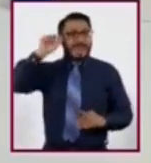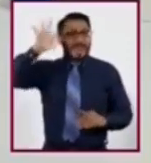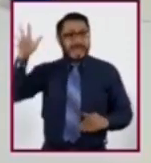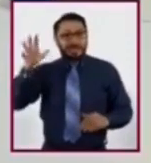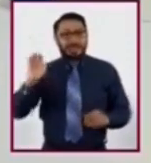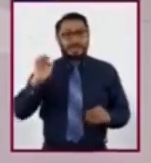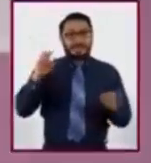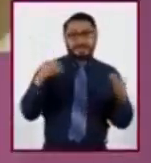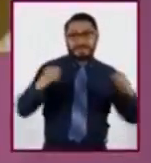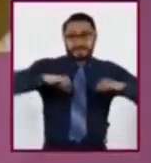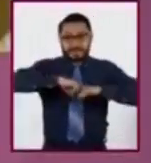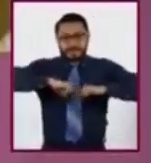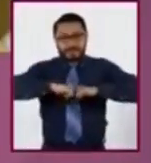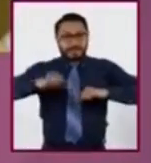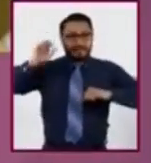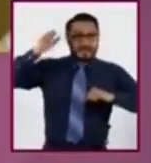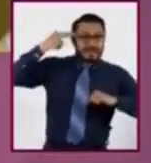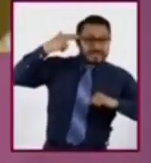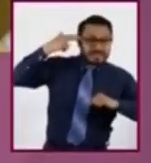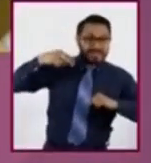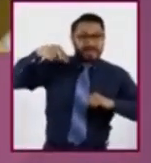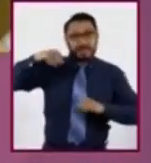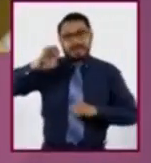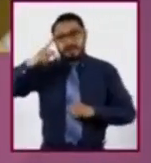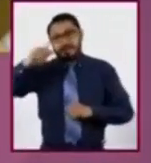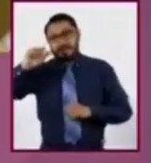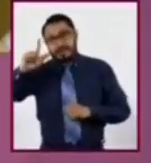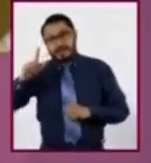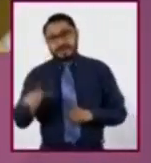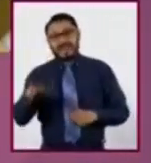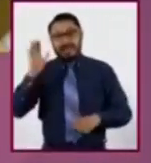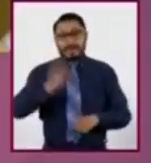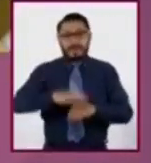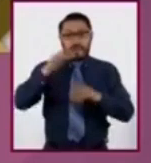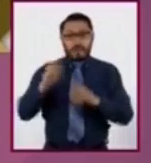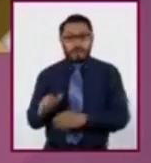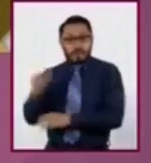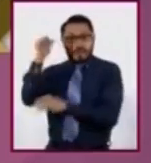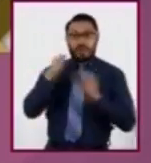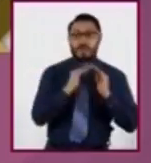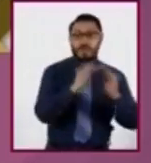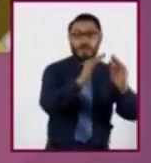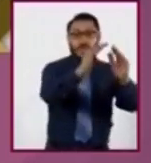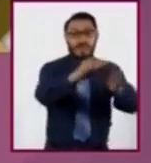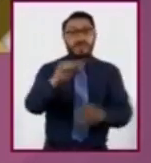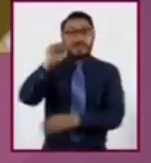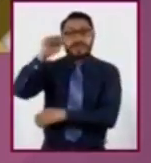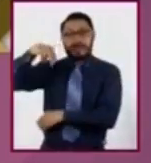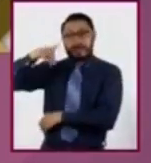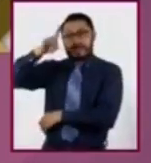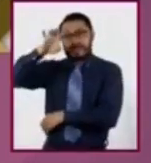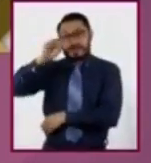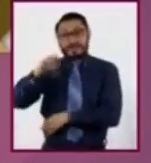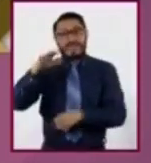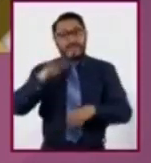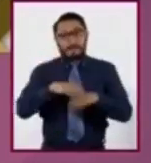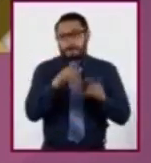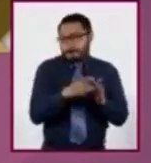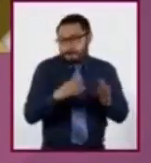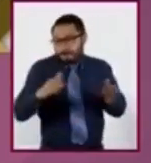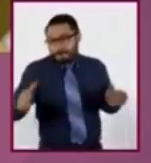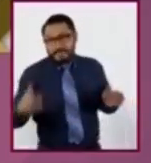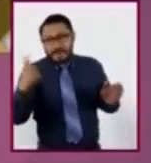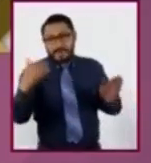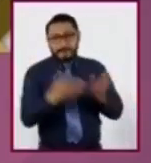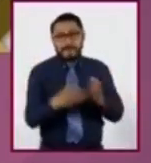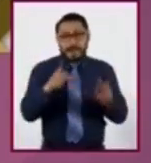La cordillera más larga del planeta es la de los Andes, que tiene una longitud de más de 7,000 kilómetros y atraviesa